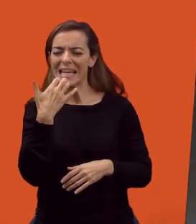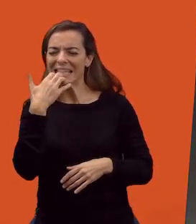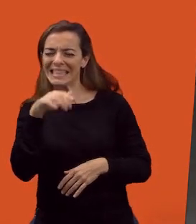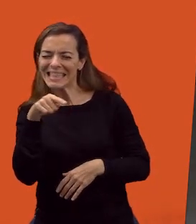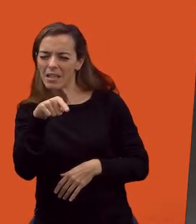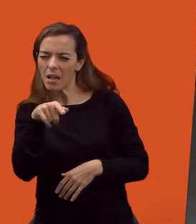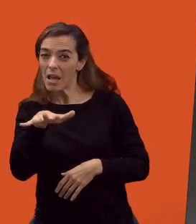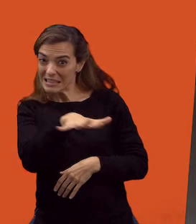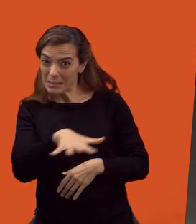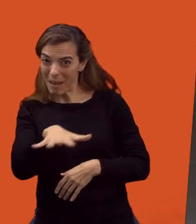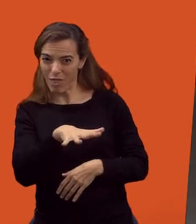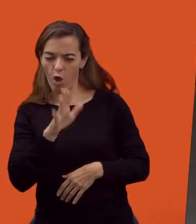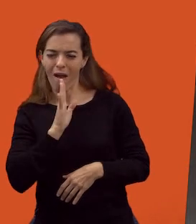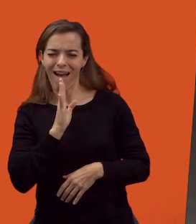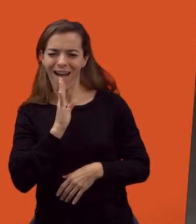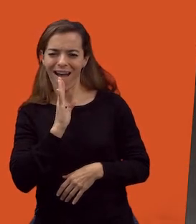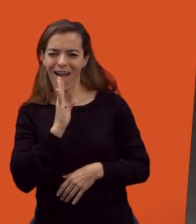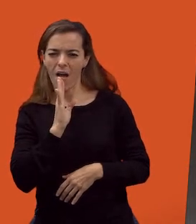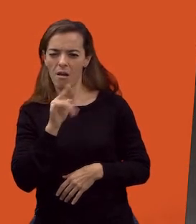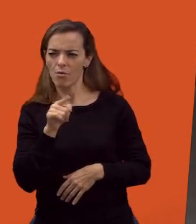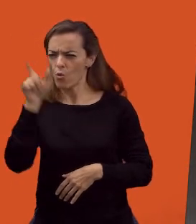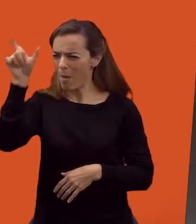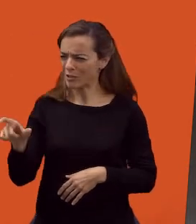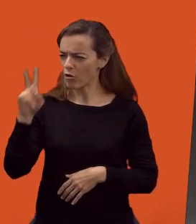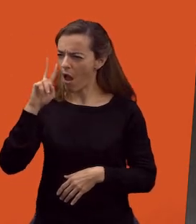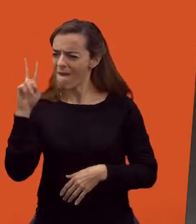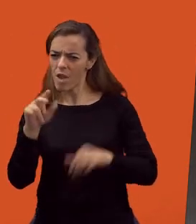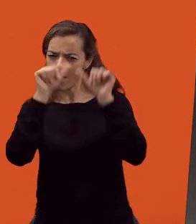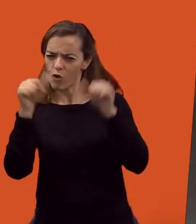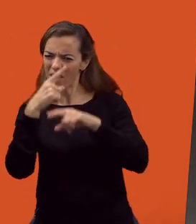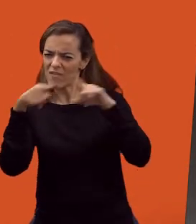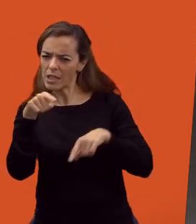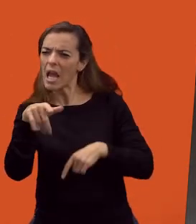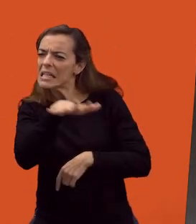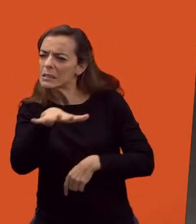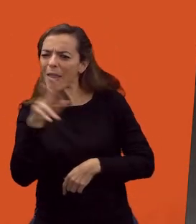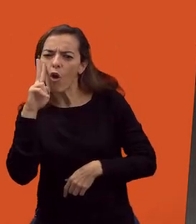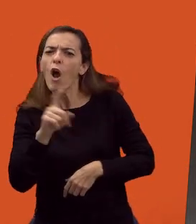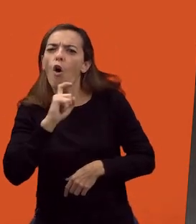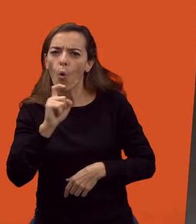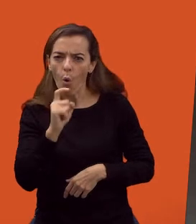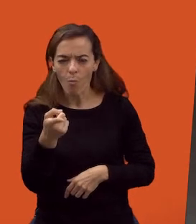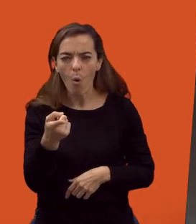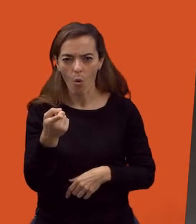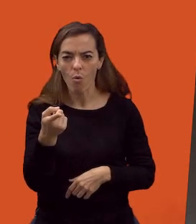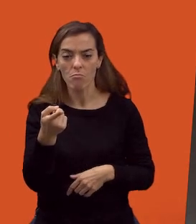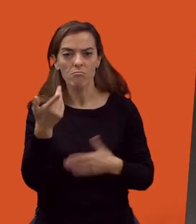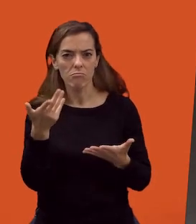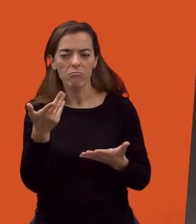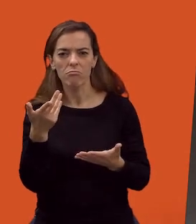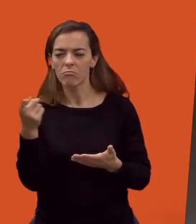alguien que ve diferente puede estar ahí, ya con todo lo que llevaba la mirada